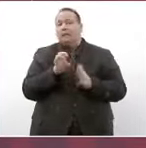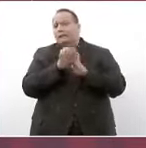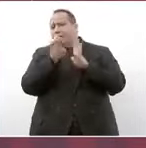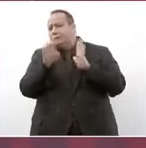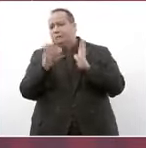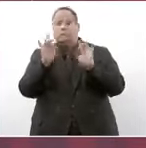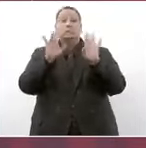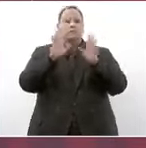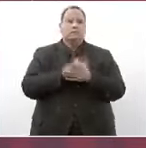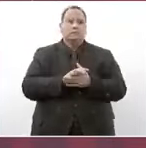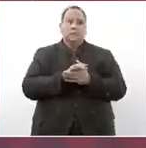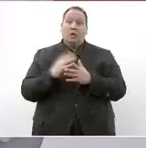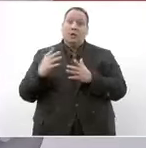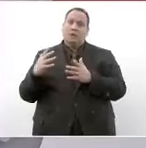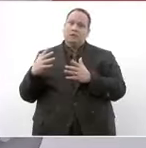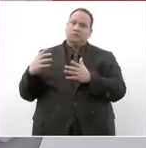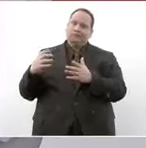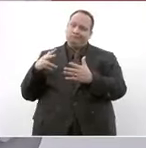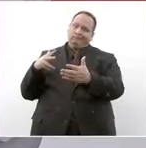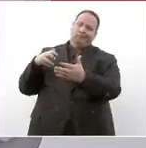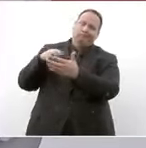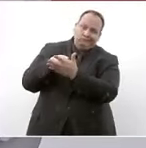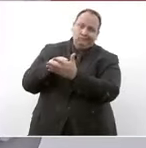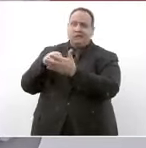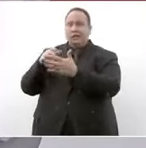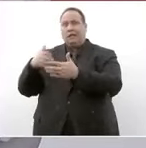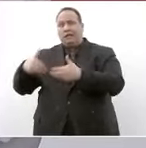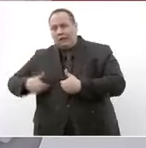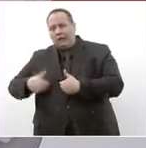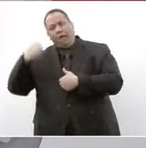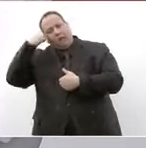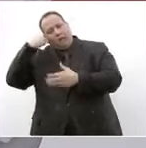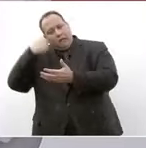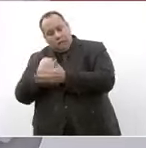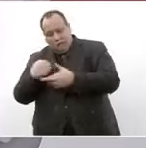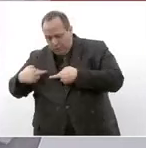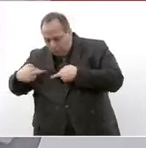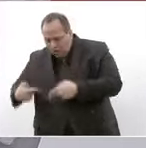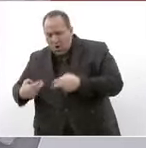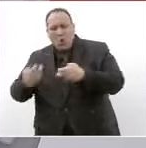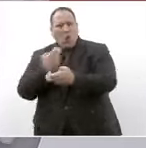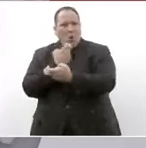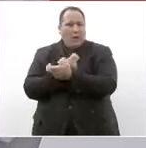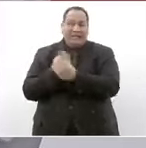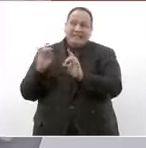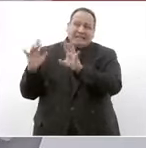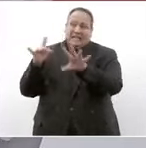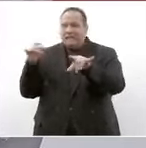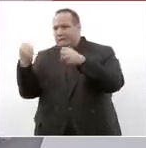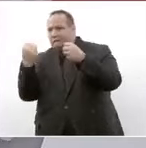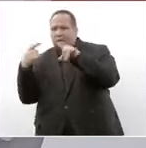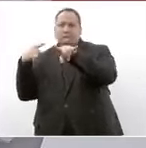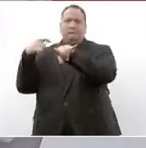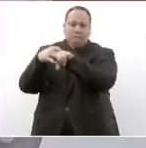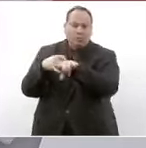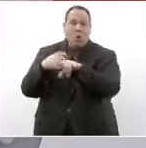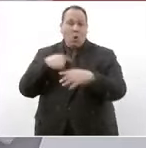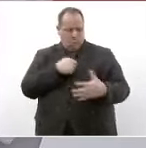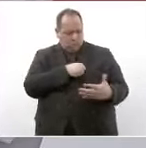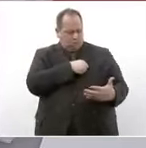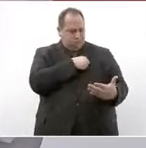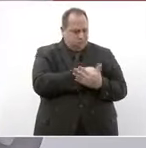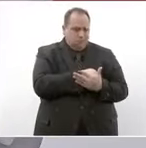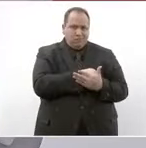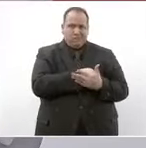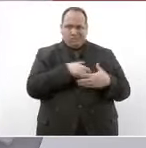ejemplo, los traumatismos que en las carreteras de nuestras ciudades son tan frecuentes, desafortunadamente, los infartos al